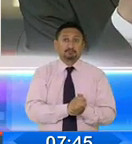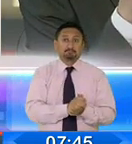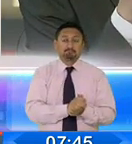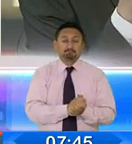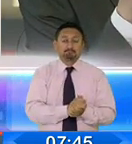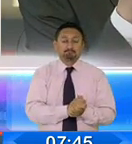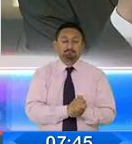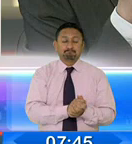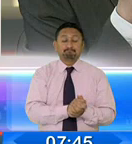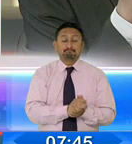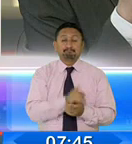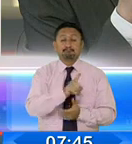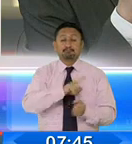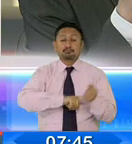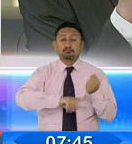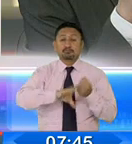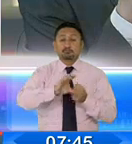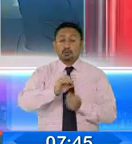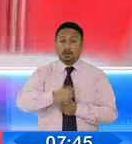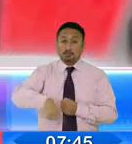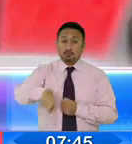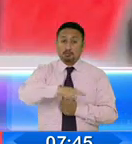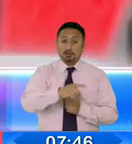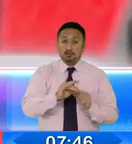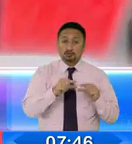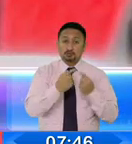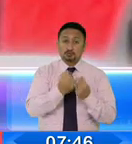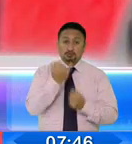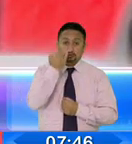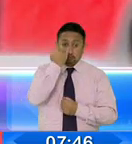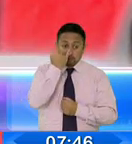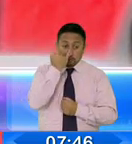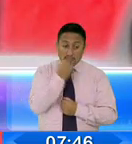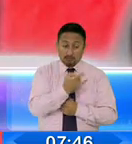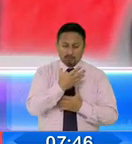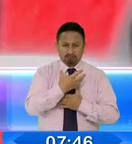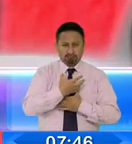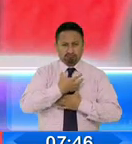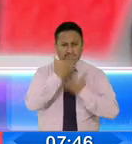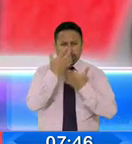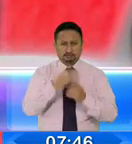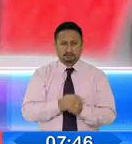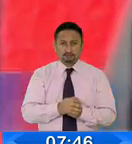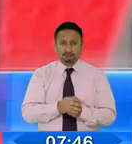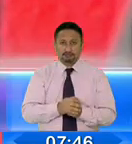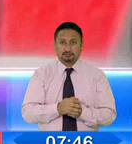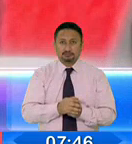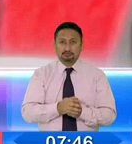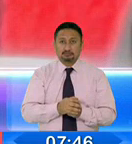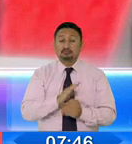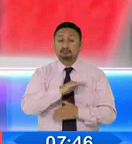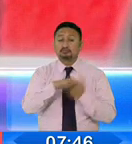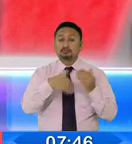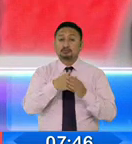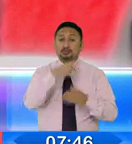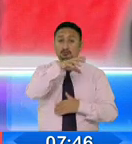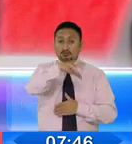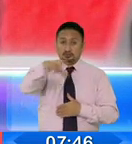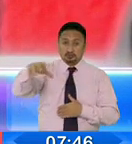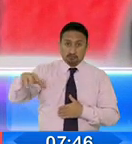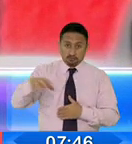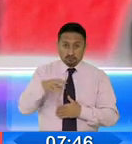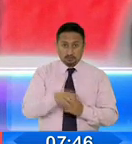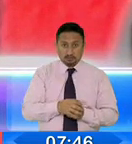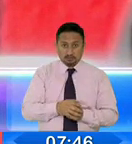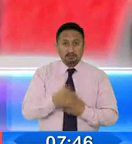tienen los hermanos de la Ecorunari, de las bases de todas las provincias, que ya